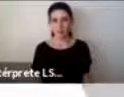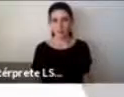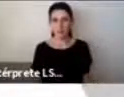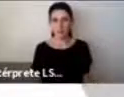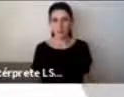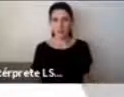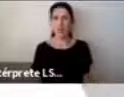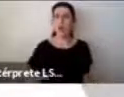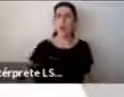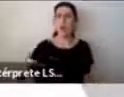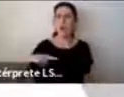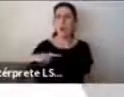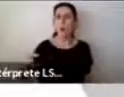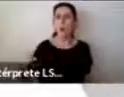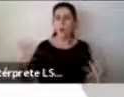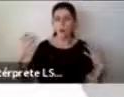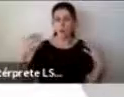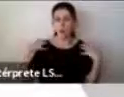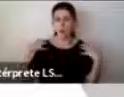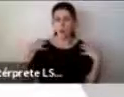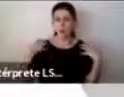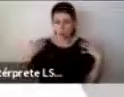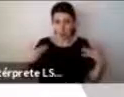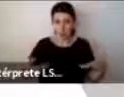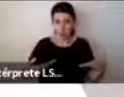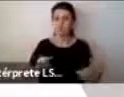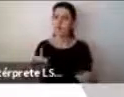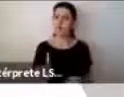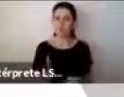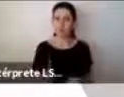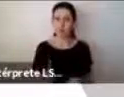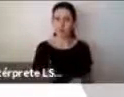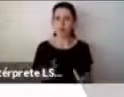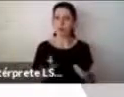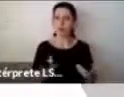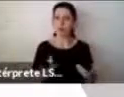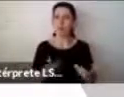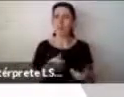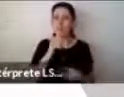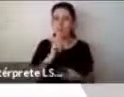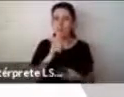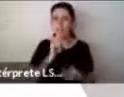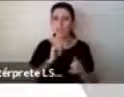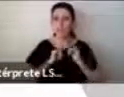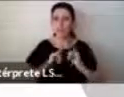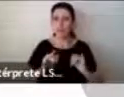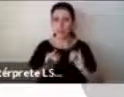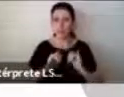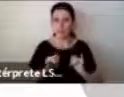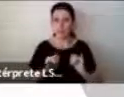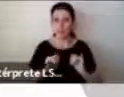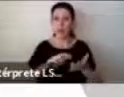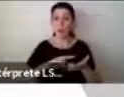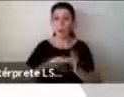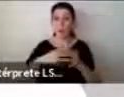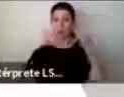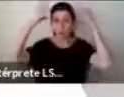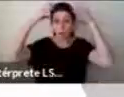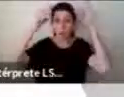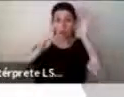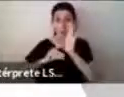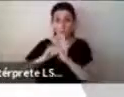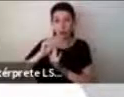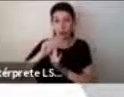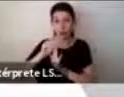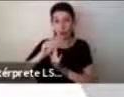responsabilidades, tiene que ver también con algo de desinformación en cuanto a los trastornos de neurodesarrollo, que va desde las dos vías,